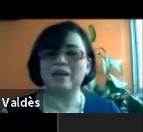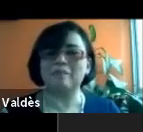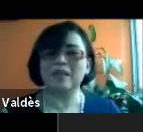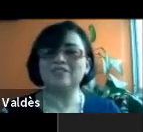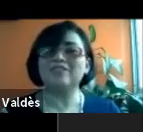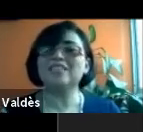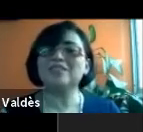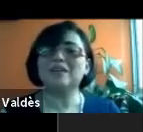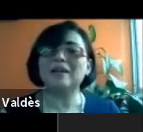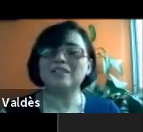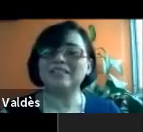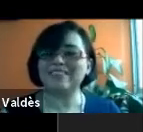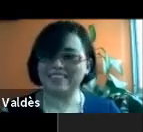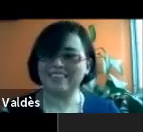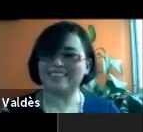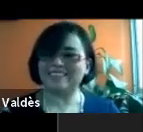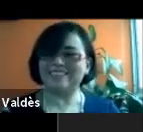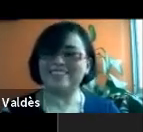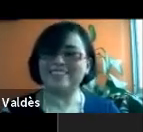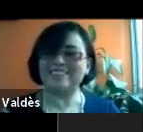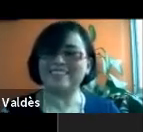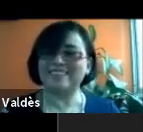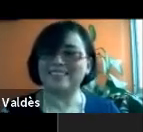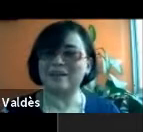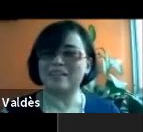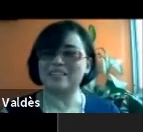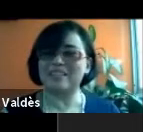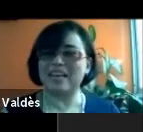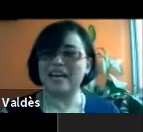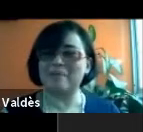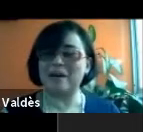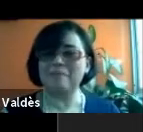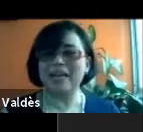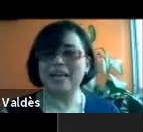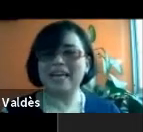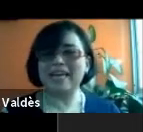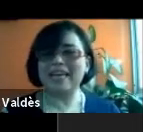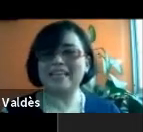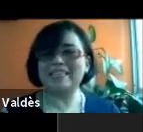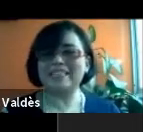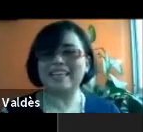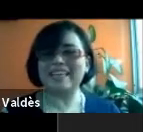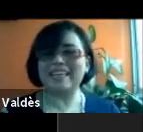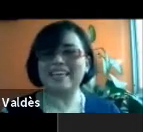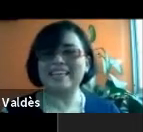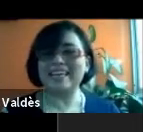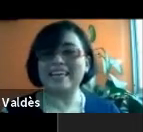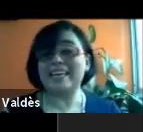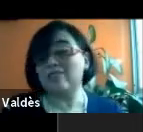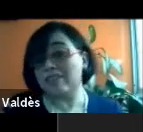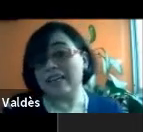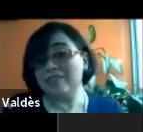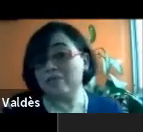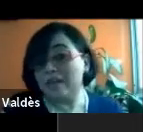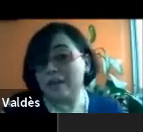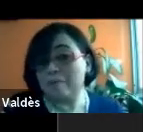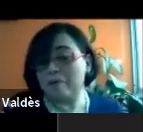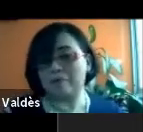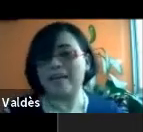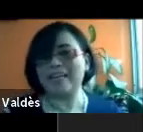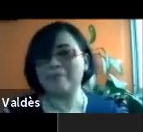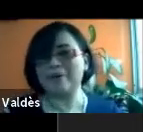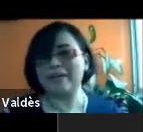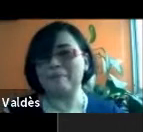que siempre son estos abrazos que yo te digo, ¿no? Estos son, son abrazos del alma, este, y que, y que nos regalan su